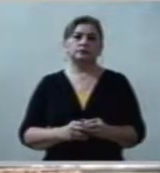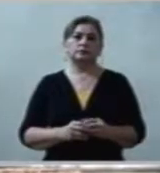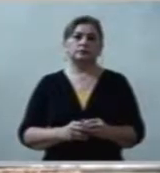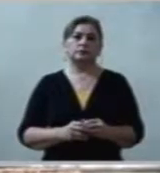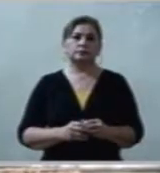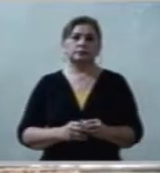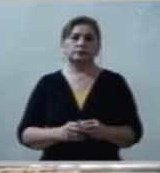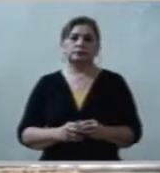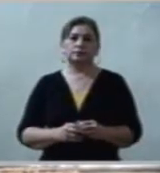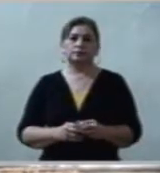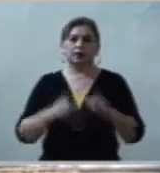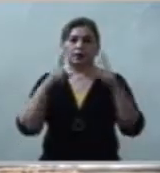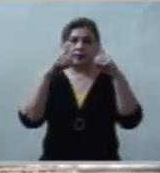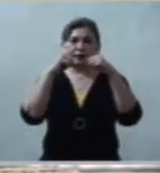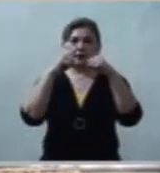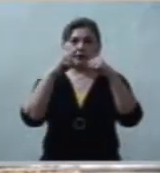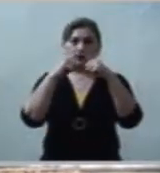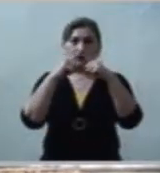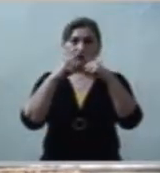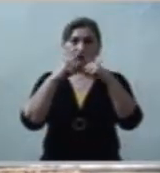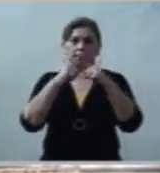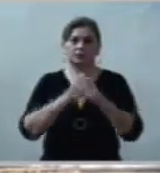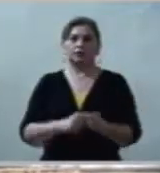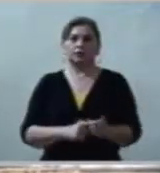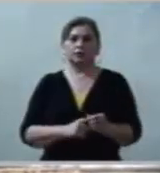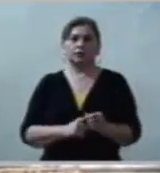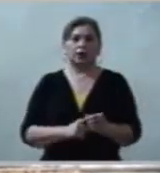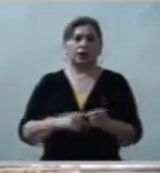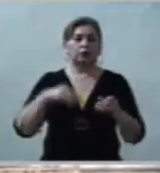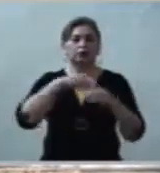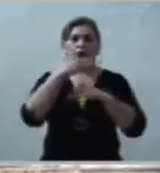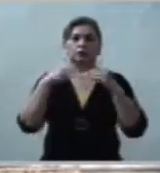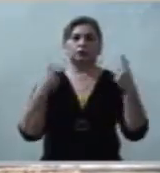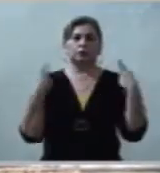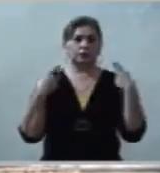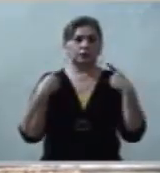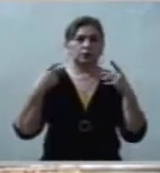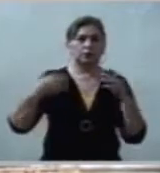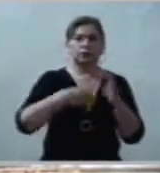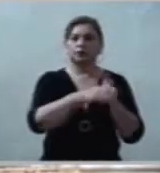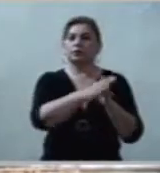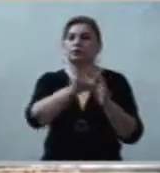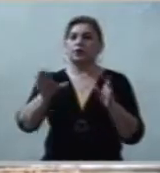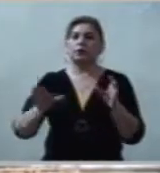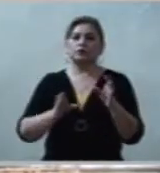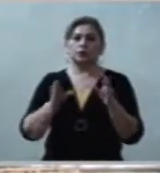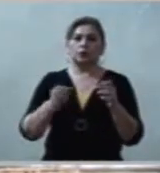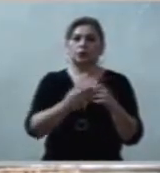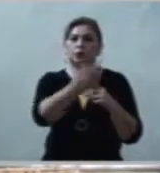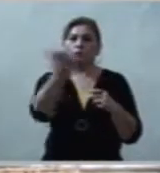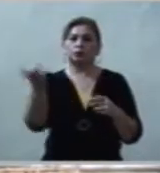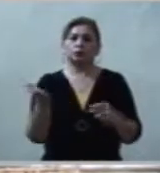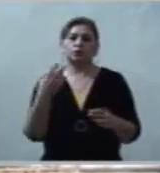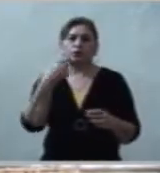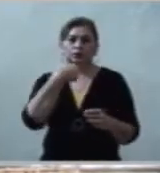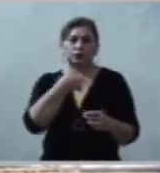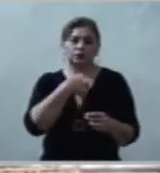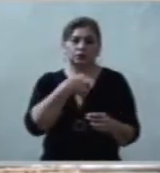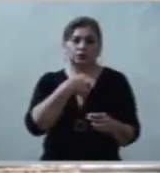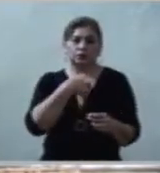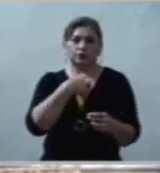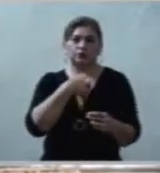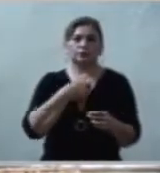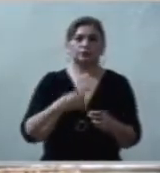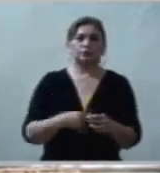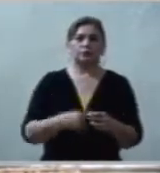La iglesia, la iglesia, ustedes y yo, dependemos